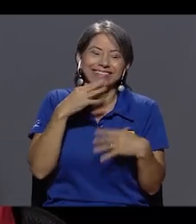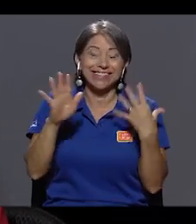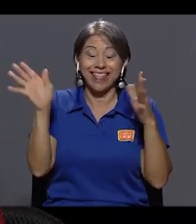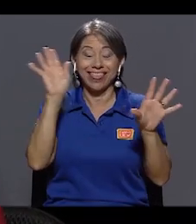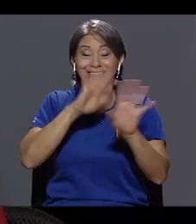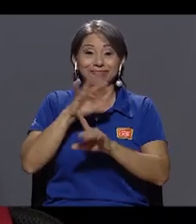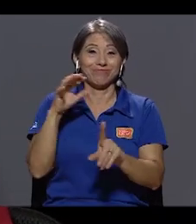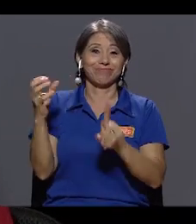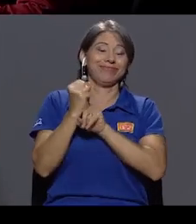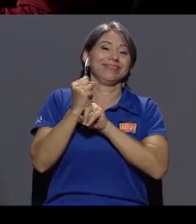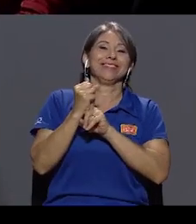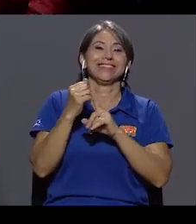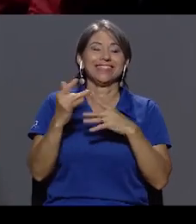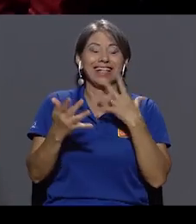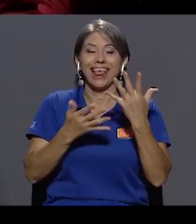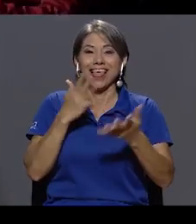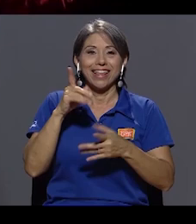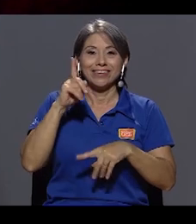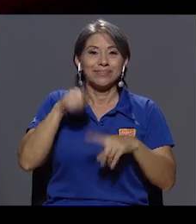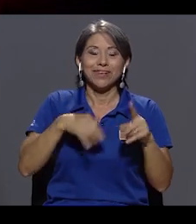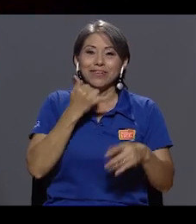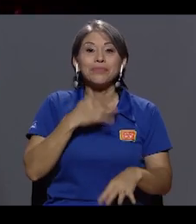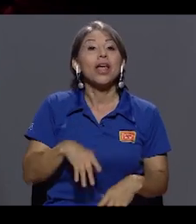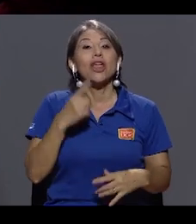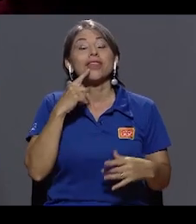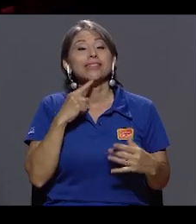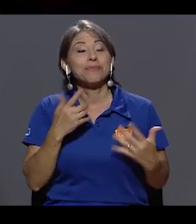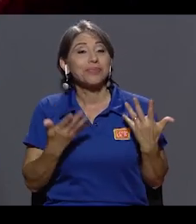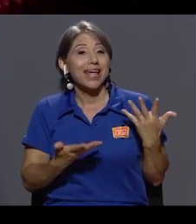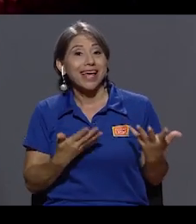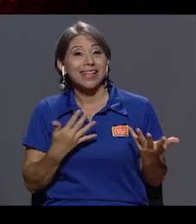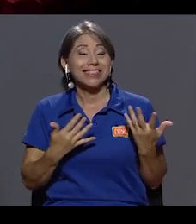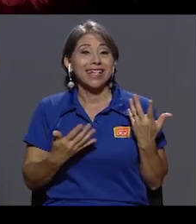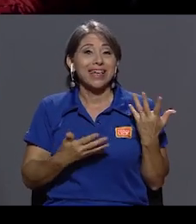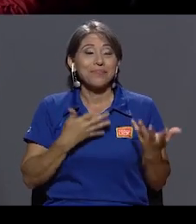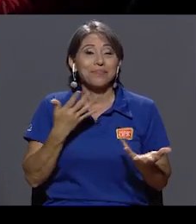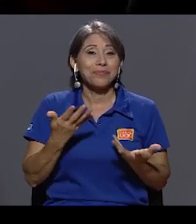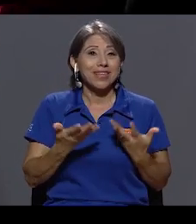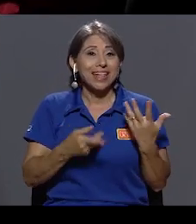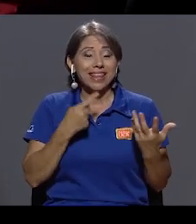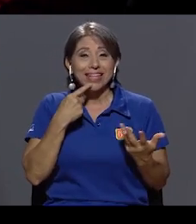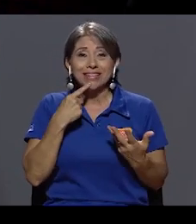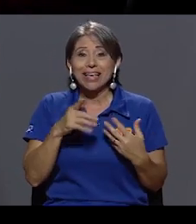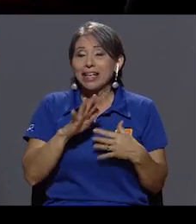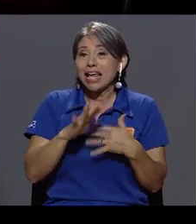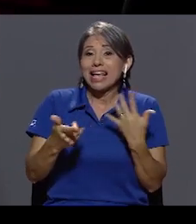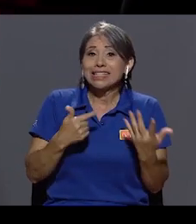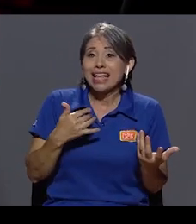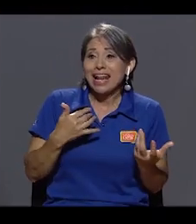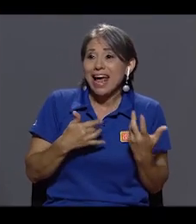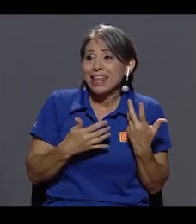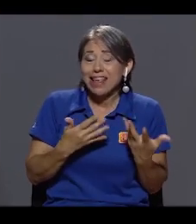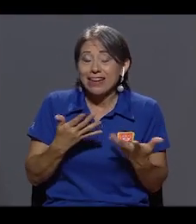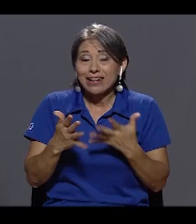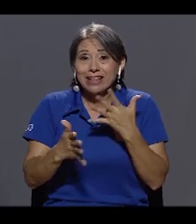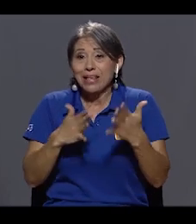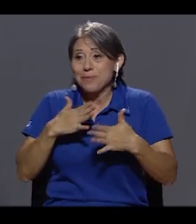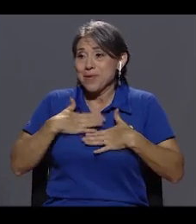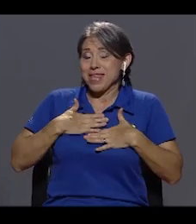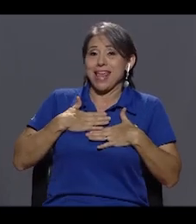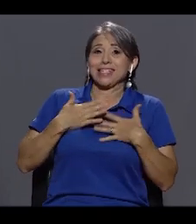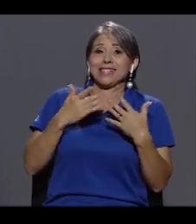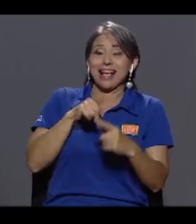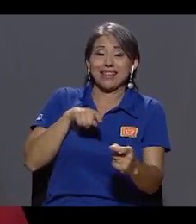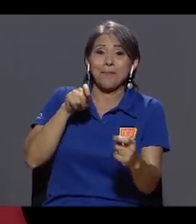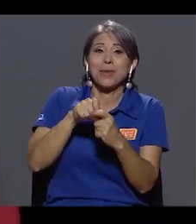me agarraste. Es que la guitarra es la parte mía, exactamente, boludo. Te matiza acá